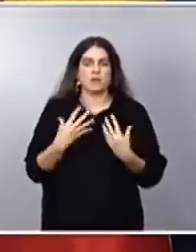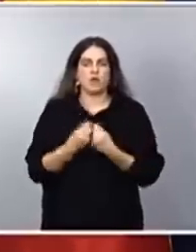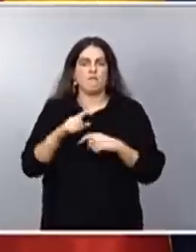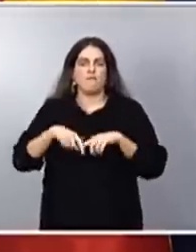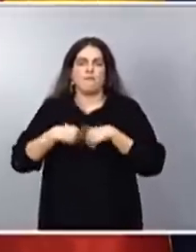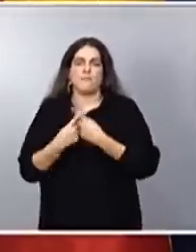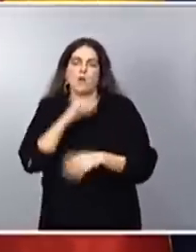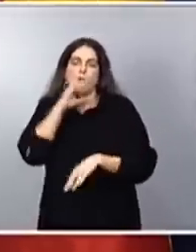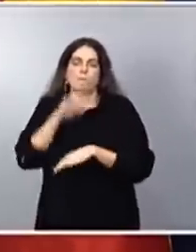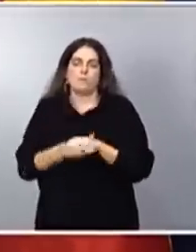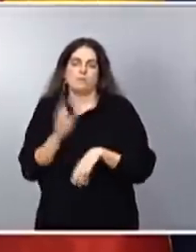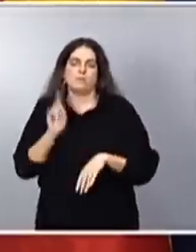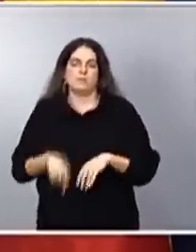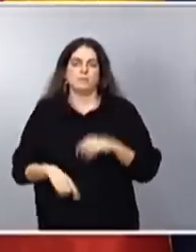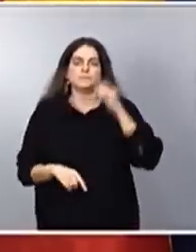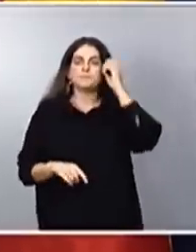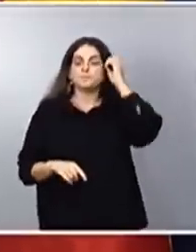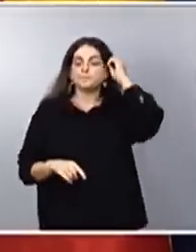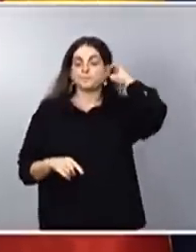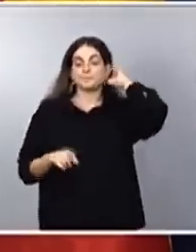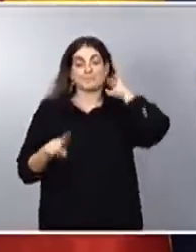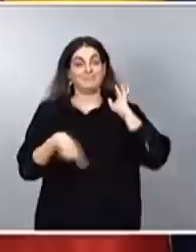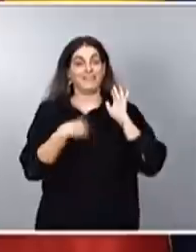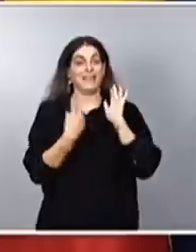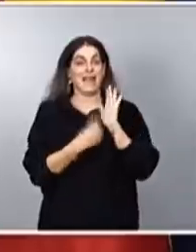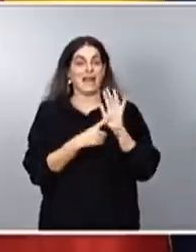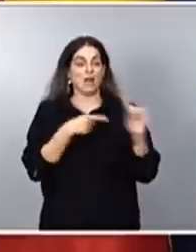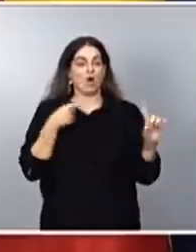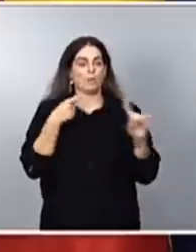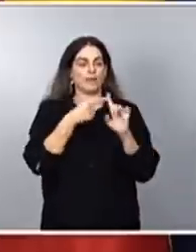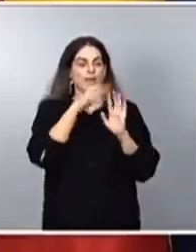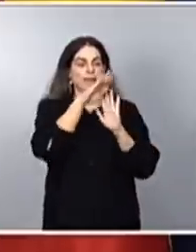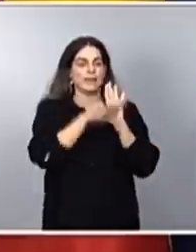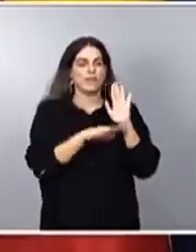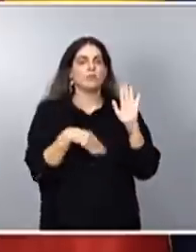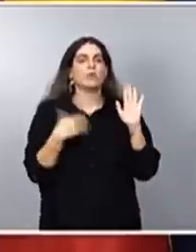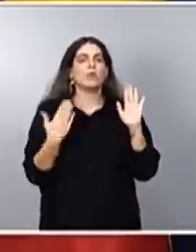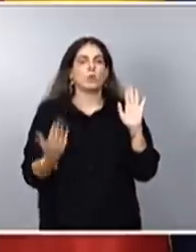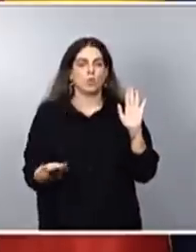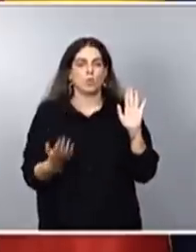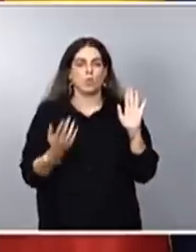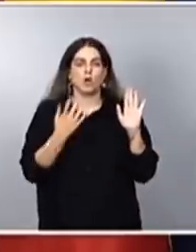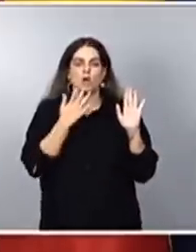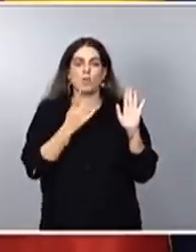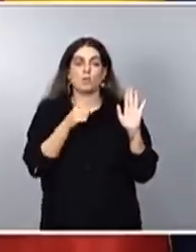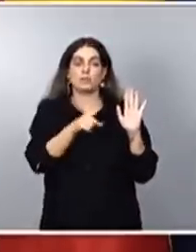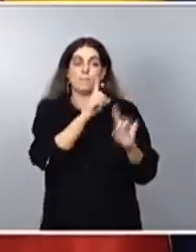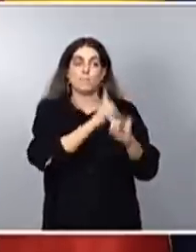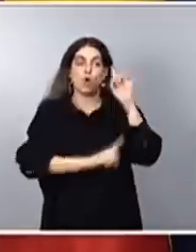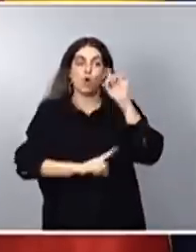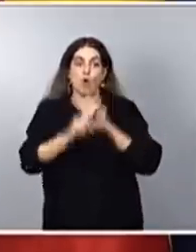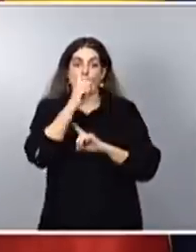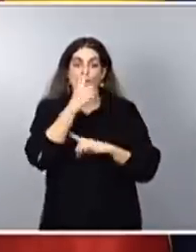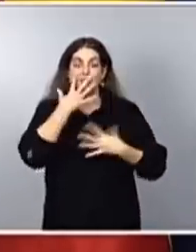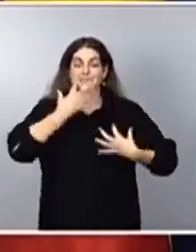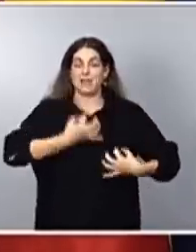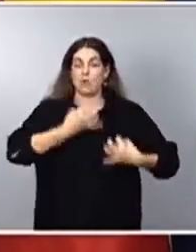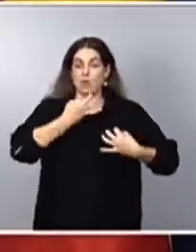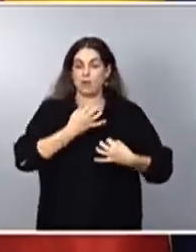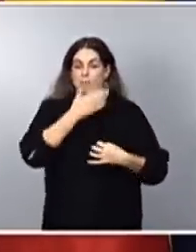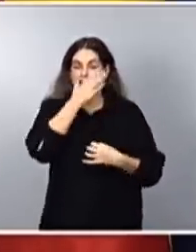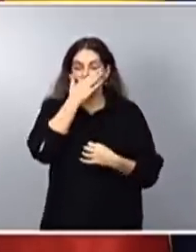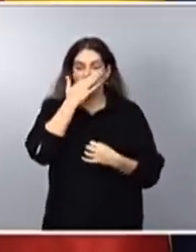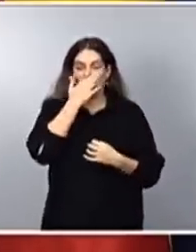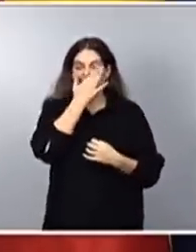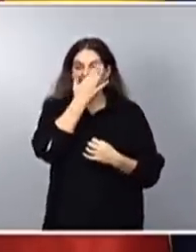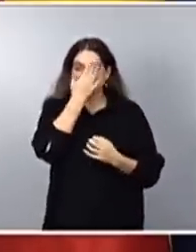Esta ley tiene por objetivo dar respuesta a algunos problemas que seguramente no ocupan el grueso de la